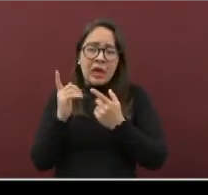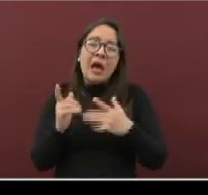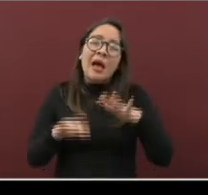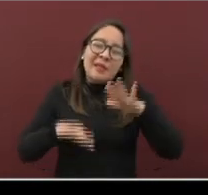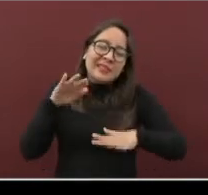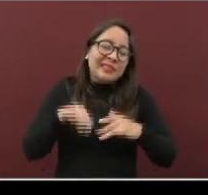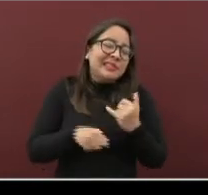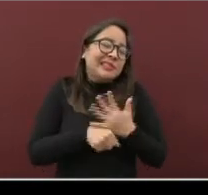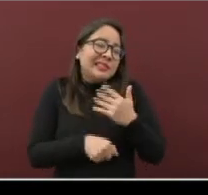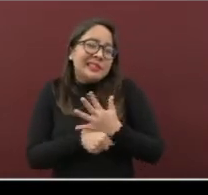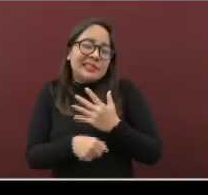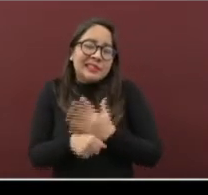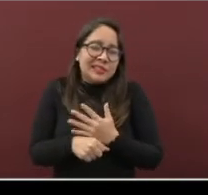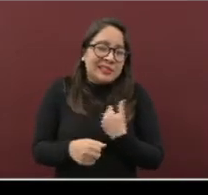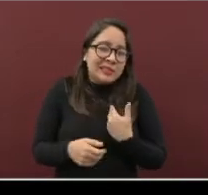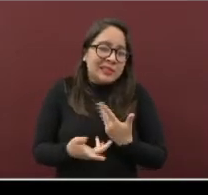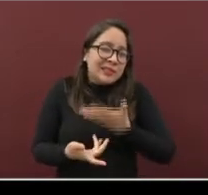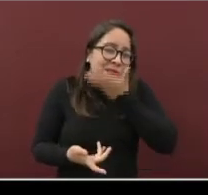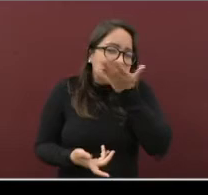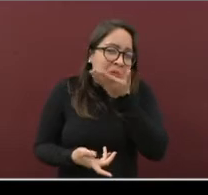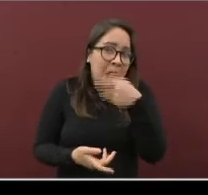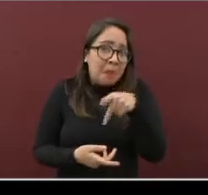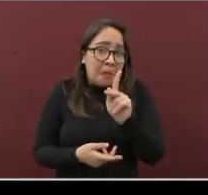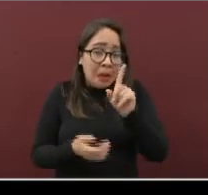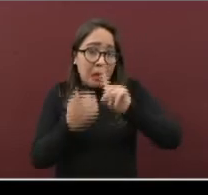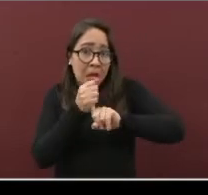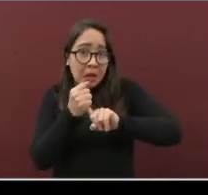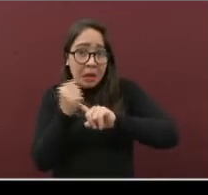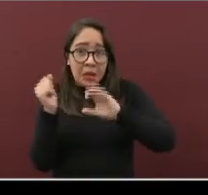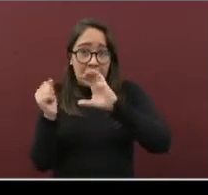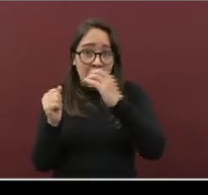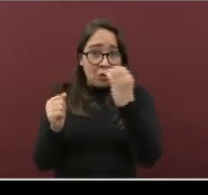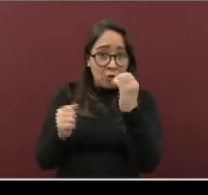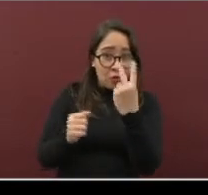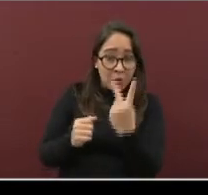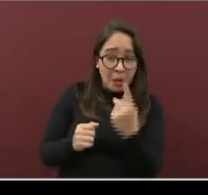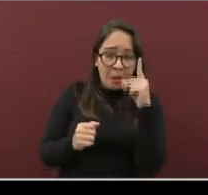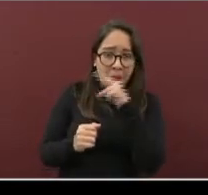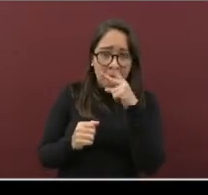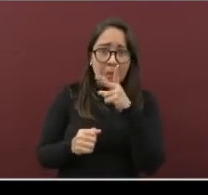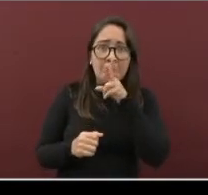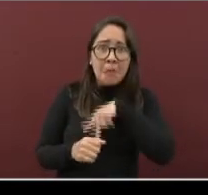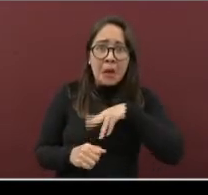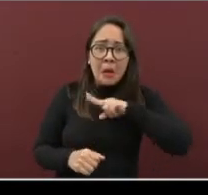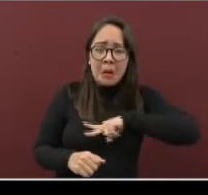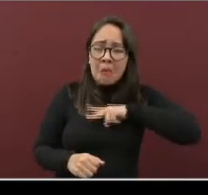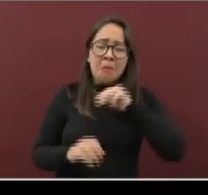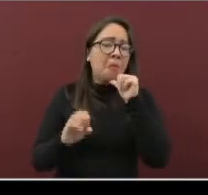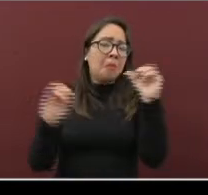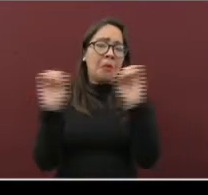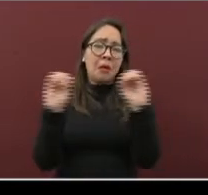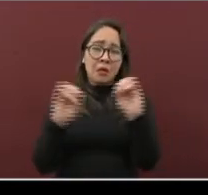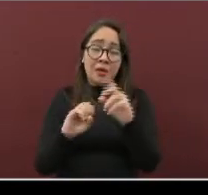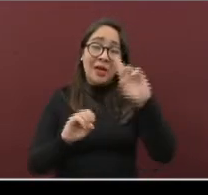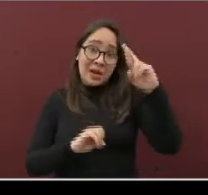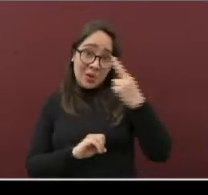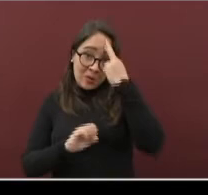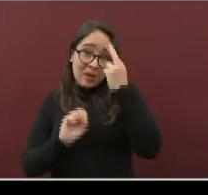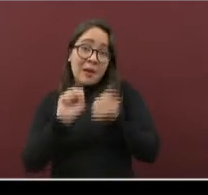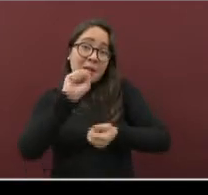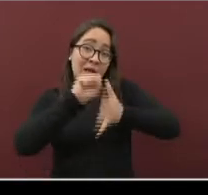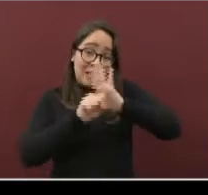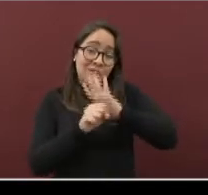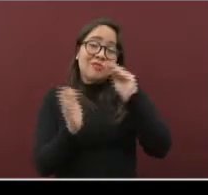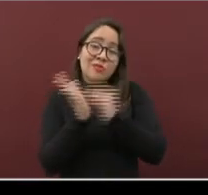Para continuar, recordemos que el virus SARS-CoV-2 sigue circulando en nuestro entorno, por lo que le